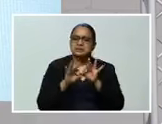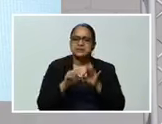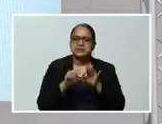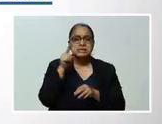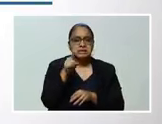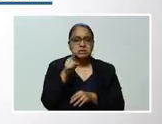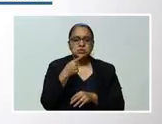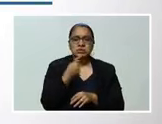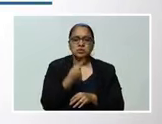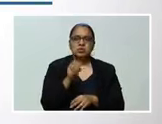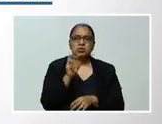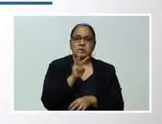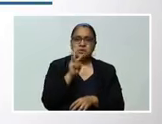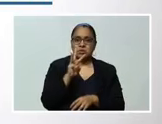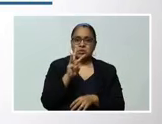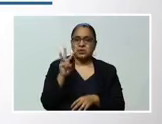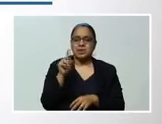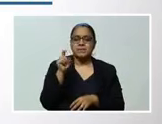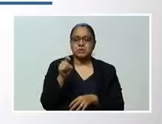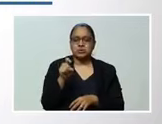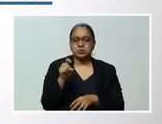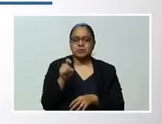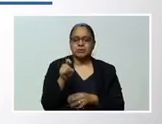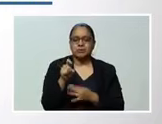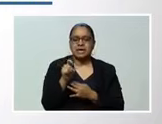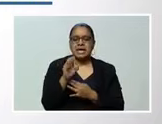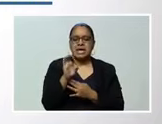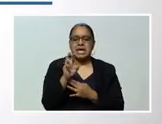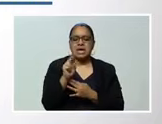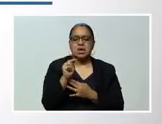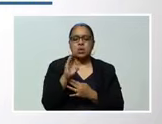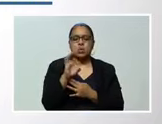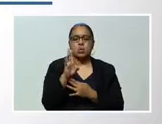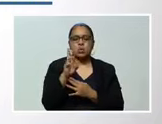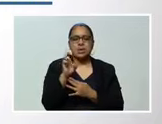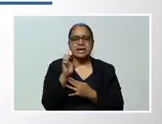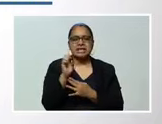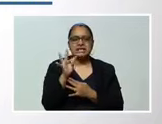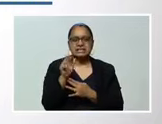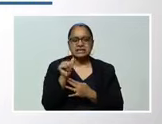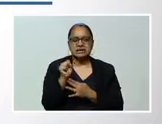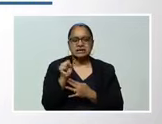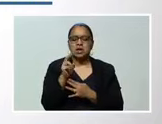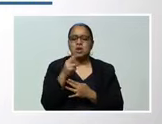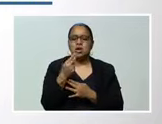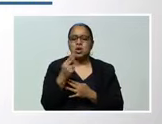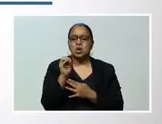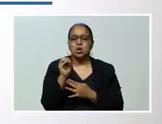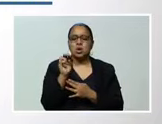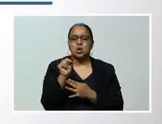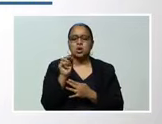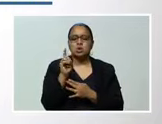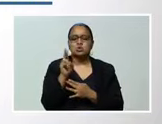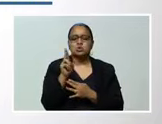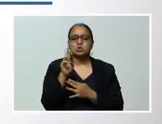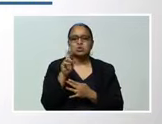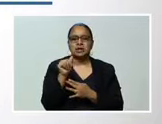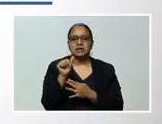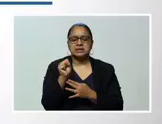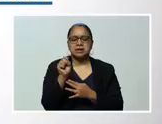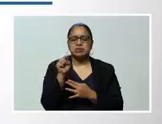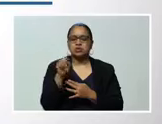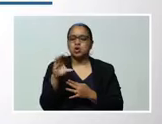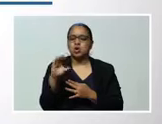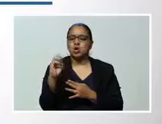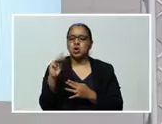ingresa A www.encuestashonduras.com Ahí usted puede poner Los datos Y los síntomas